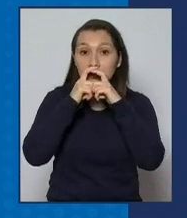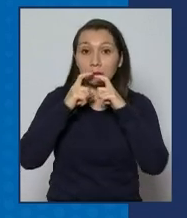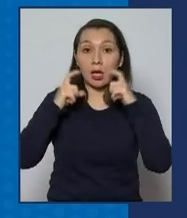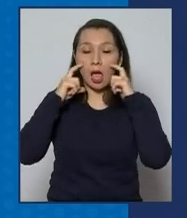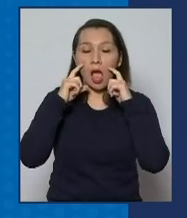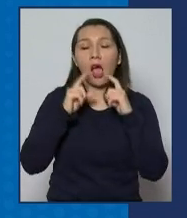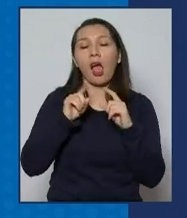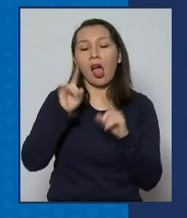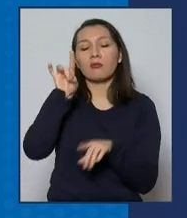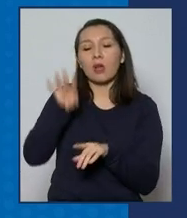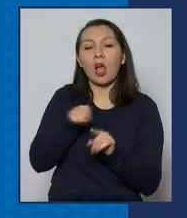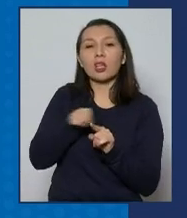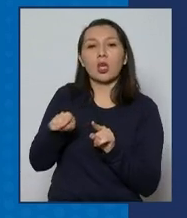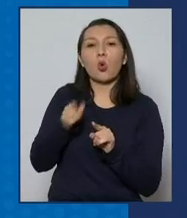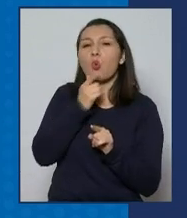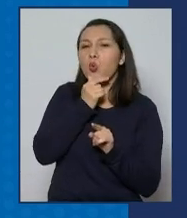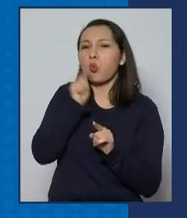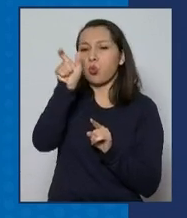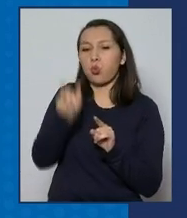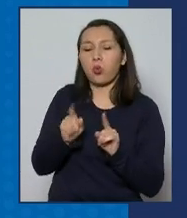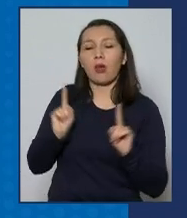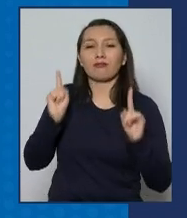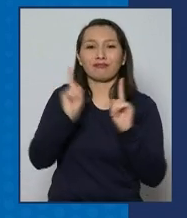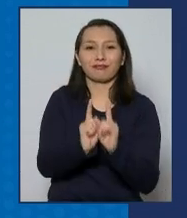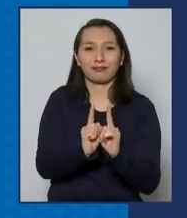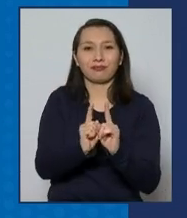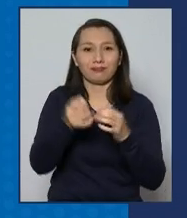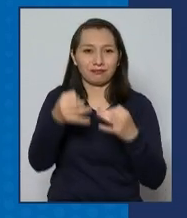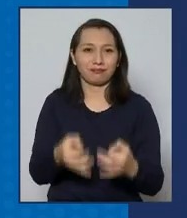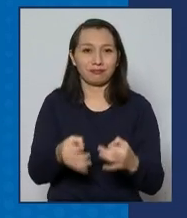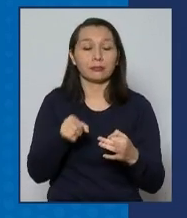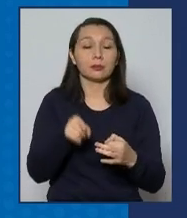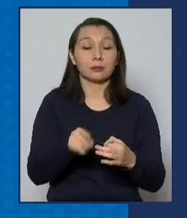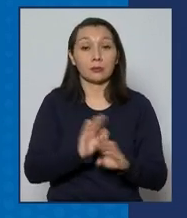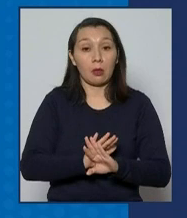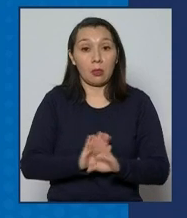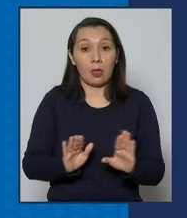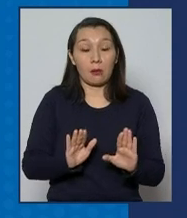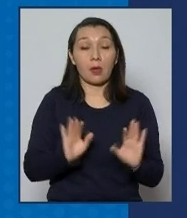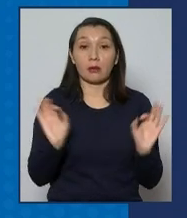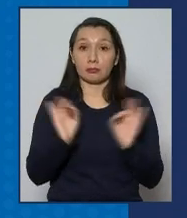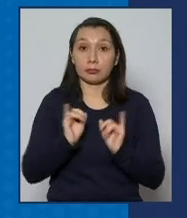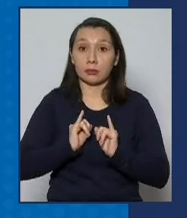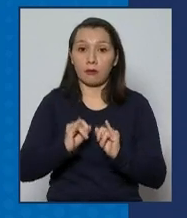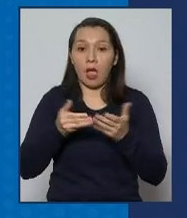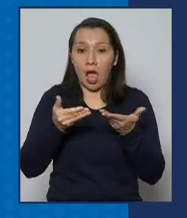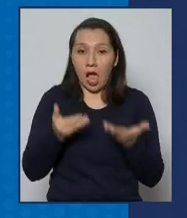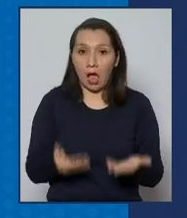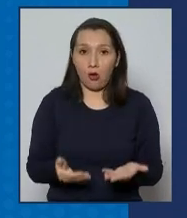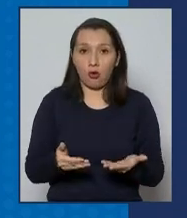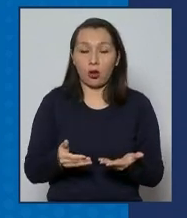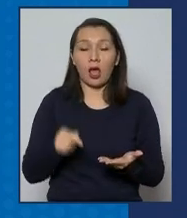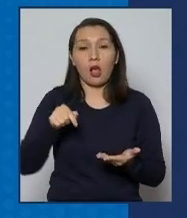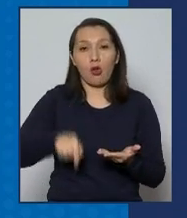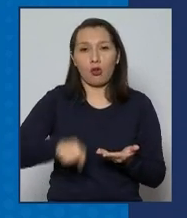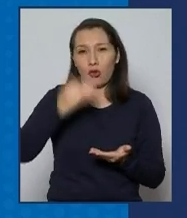protección adecuada. Sin decir más, paso al informe de hoy día